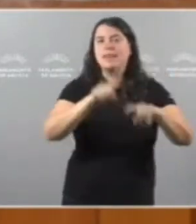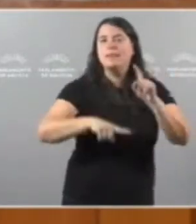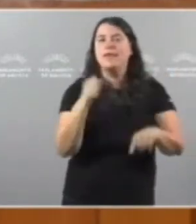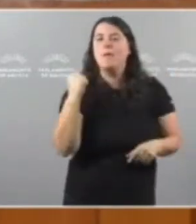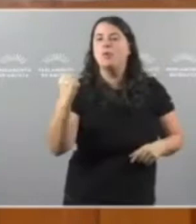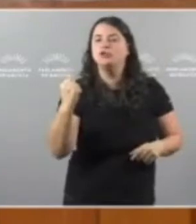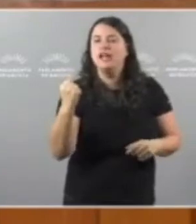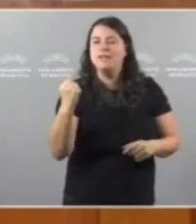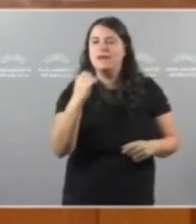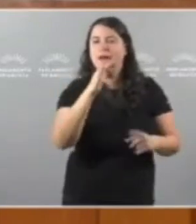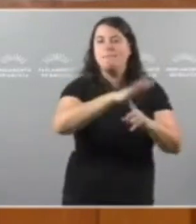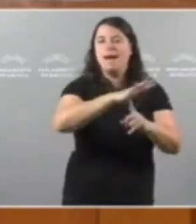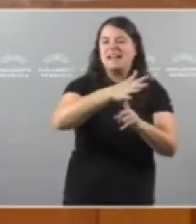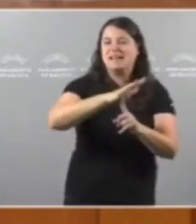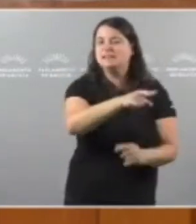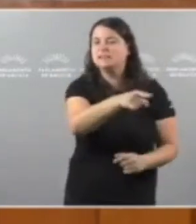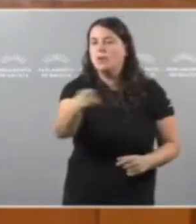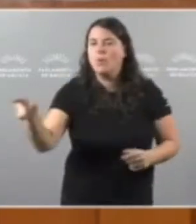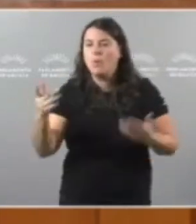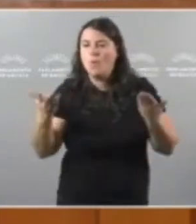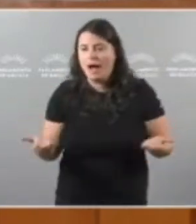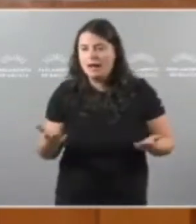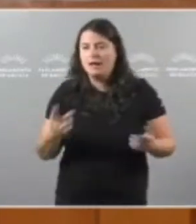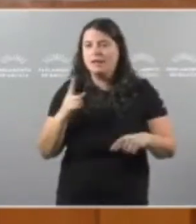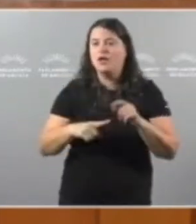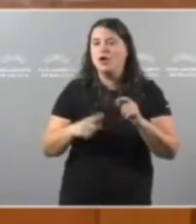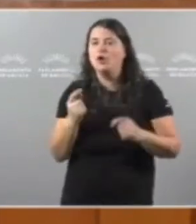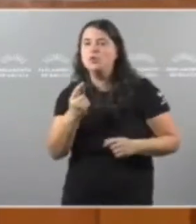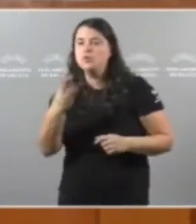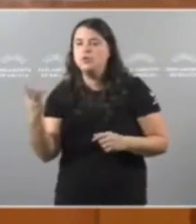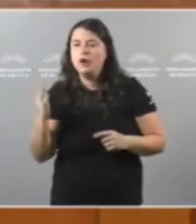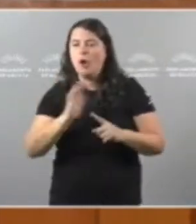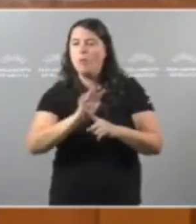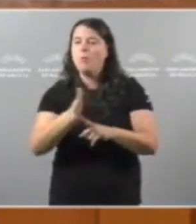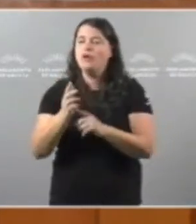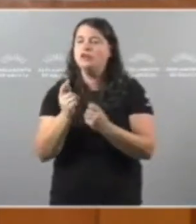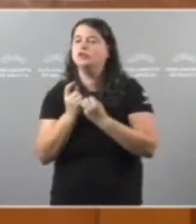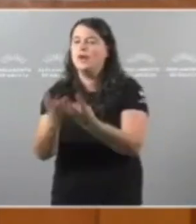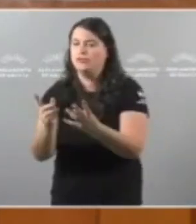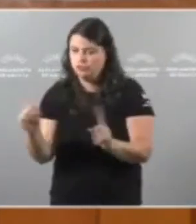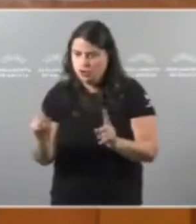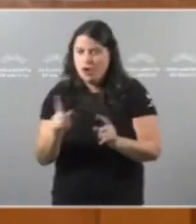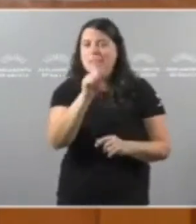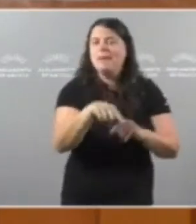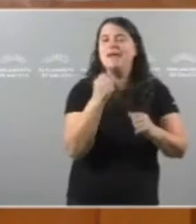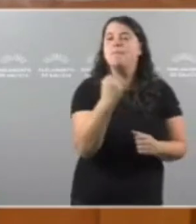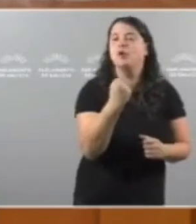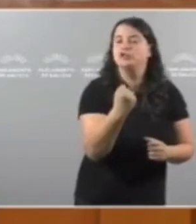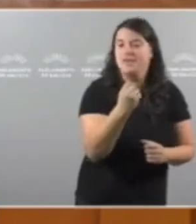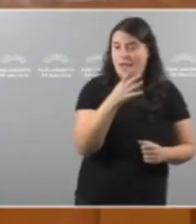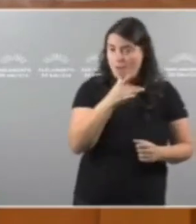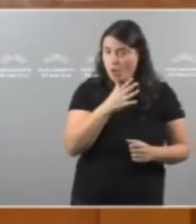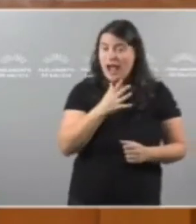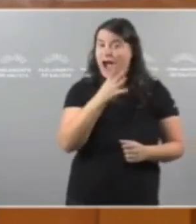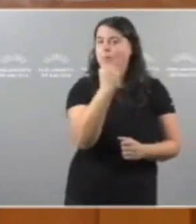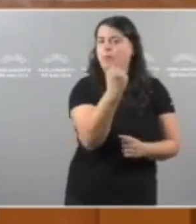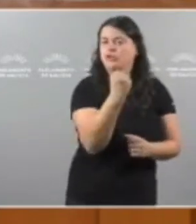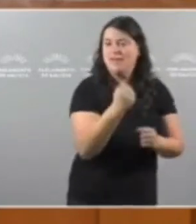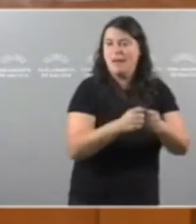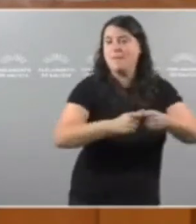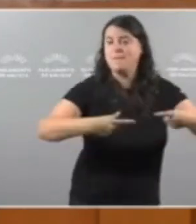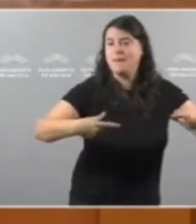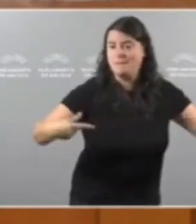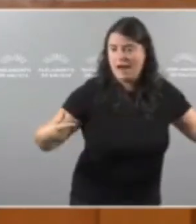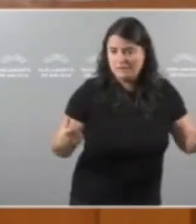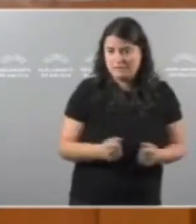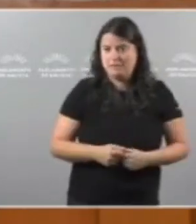Instalada nos parques E non en función do número de muiños Porque neste momento están incrementando a potencia E están